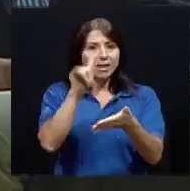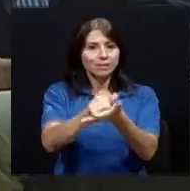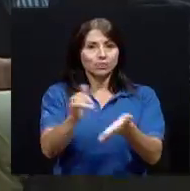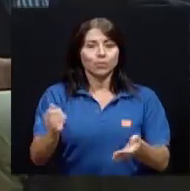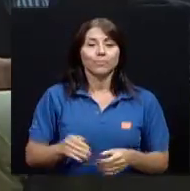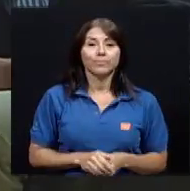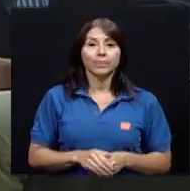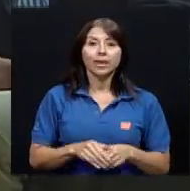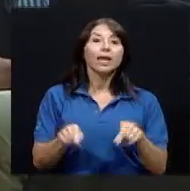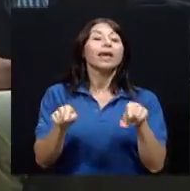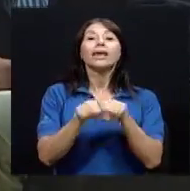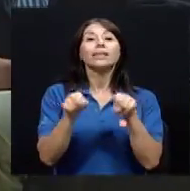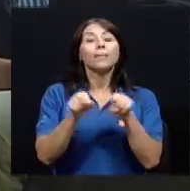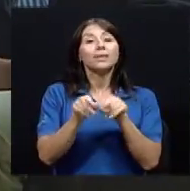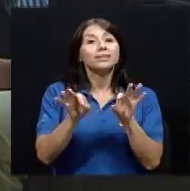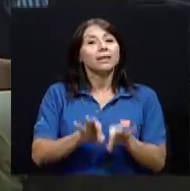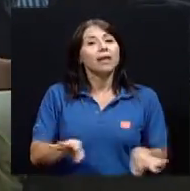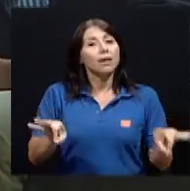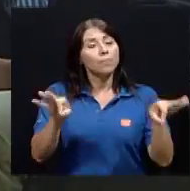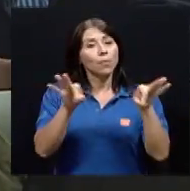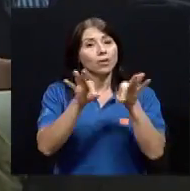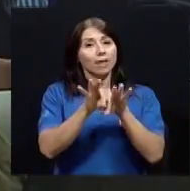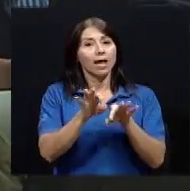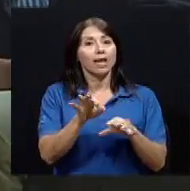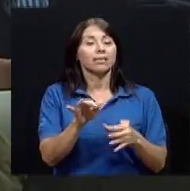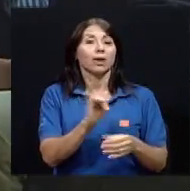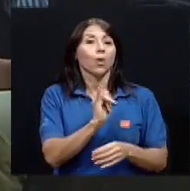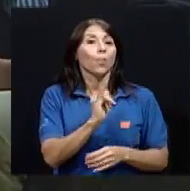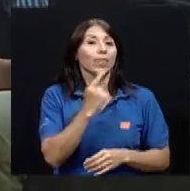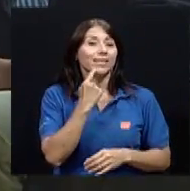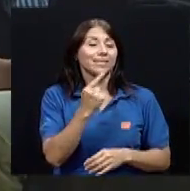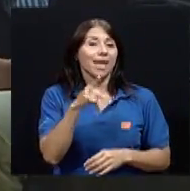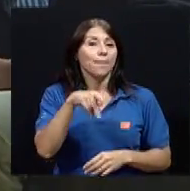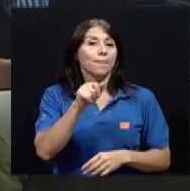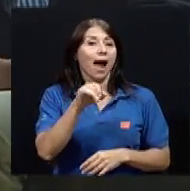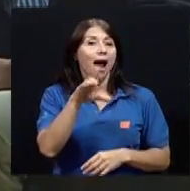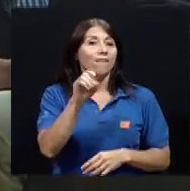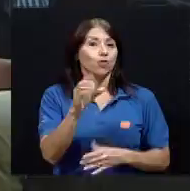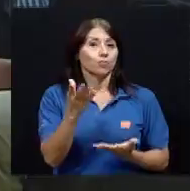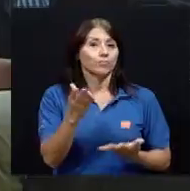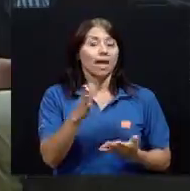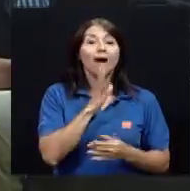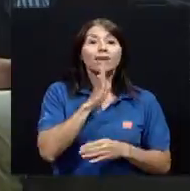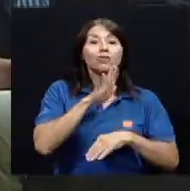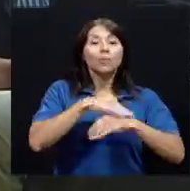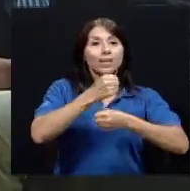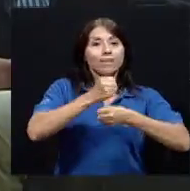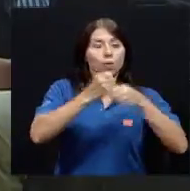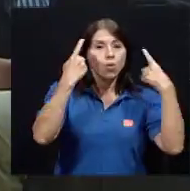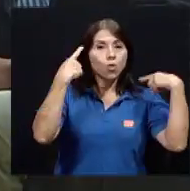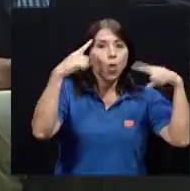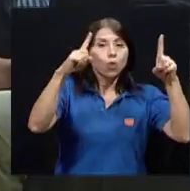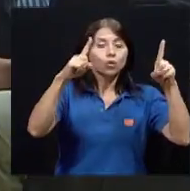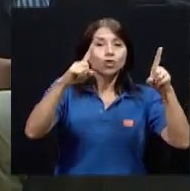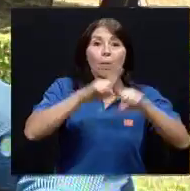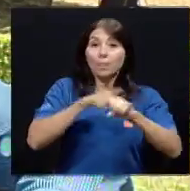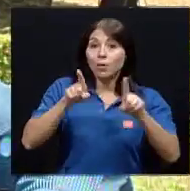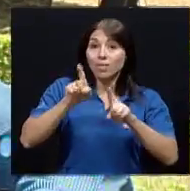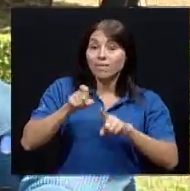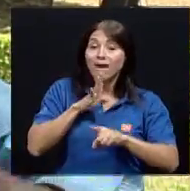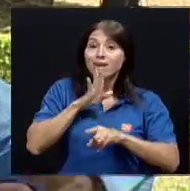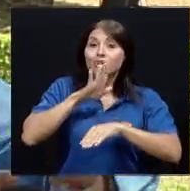también sería importante, como decía ahora Pablo, hablando de los logros, también hablar de esos aciertos y desaciertos, pero desde su punto de vista, Mauricio.